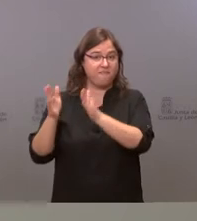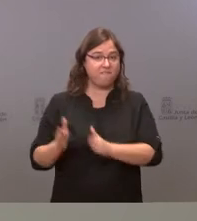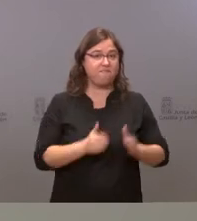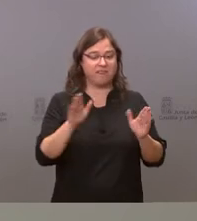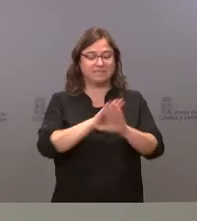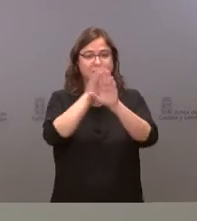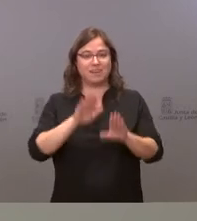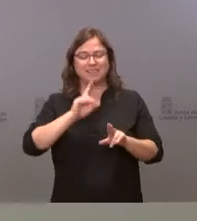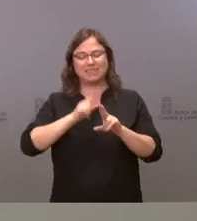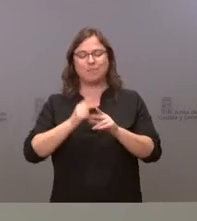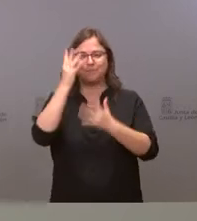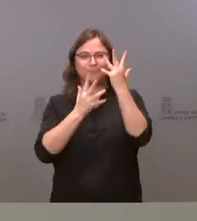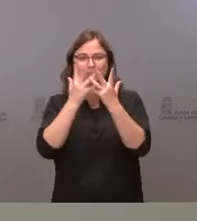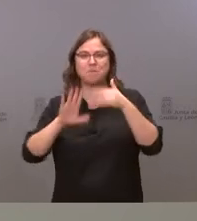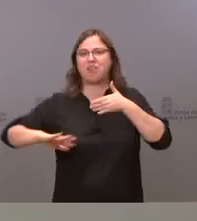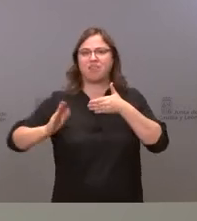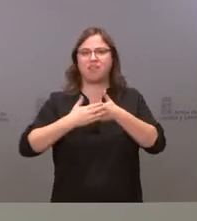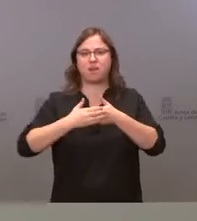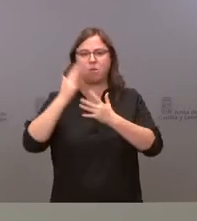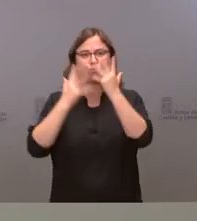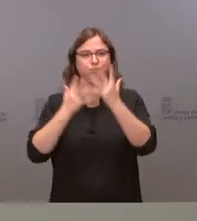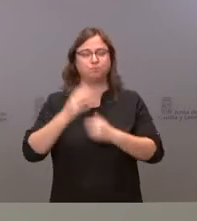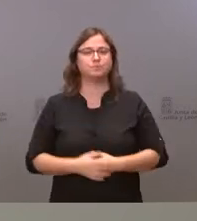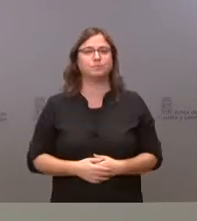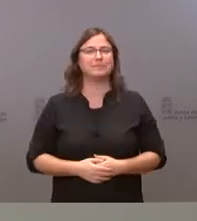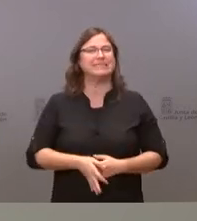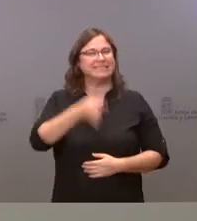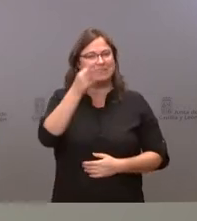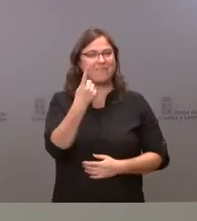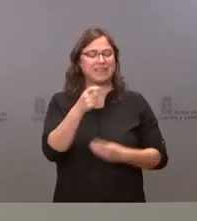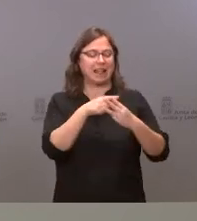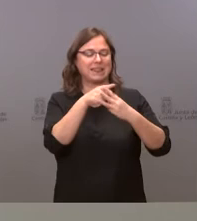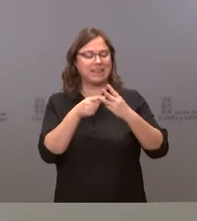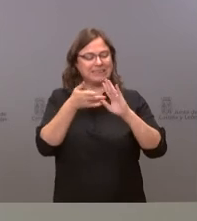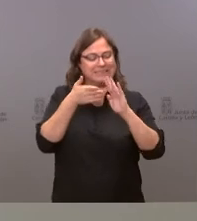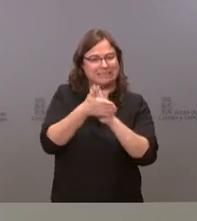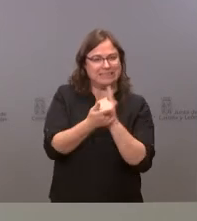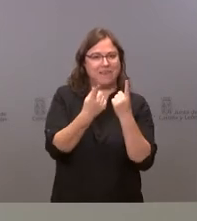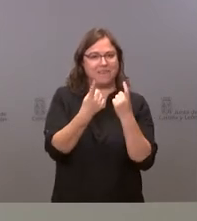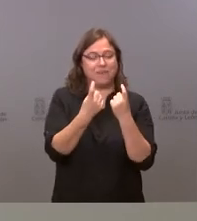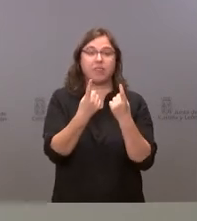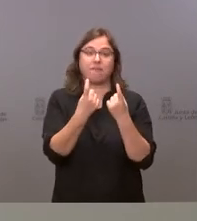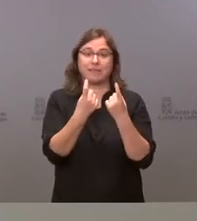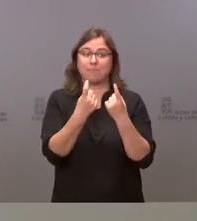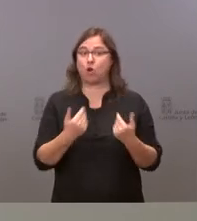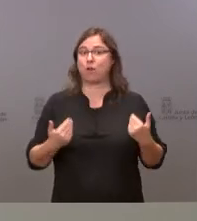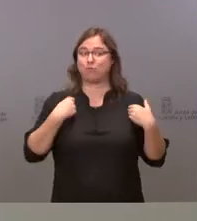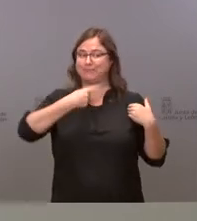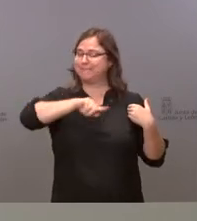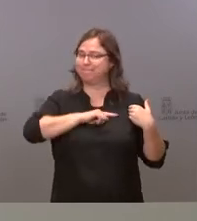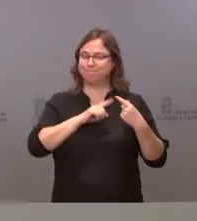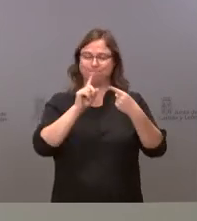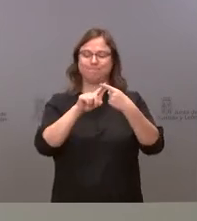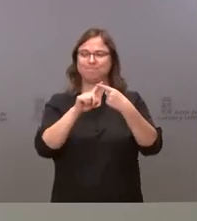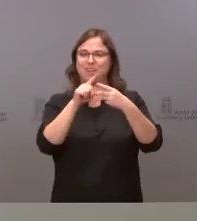y cierre bien es verdad que hay tres indefiniciones que nos gustaría poder resolver y que no dependen exclusivamente de nosotros la primera